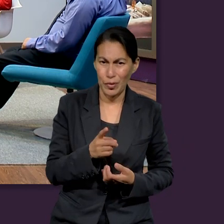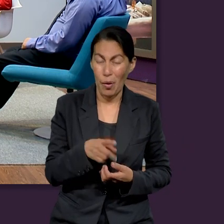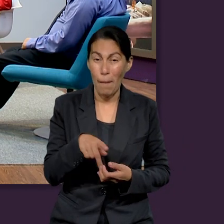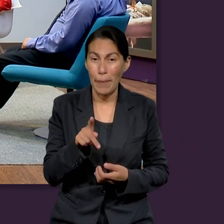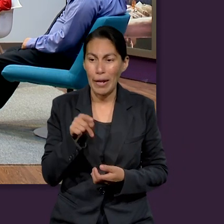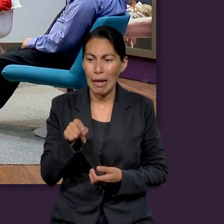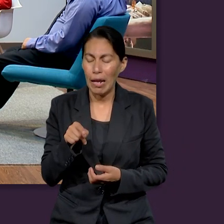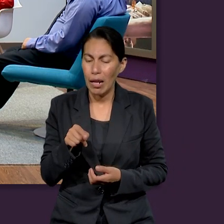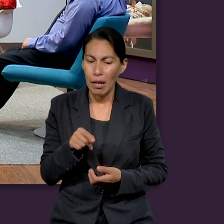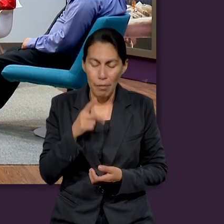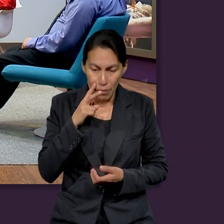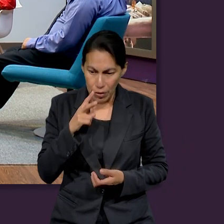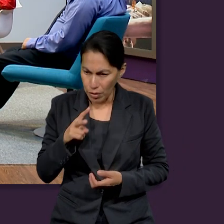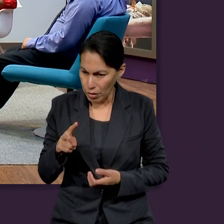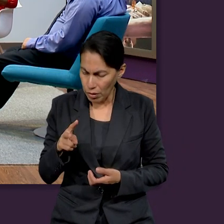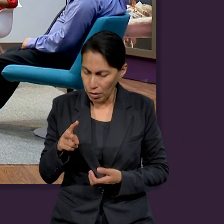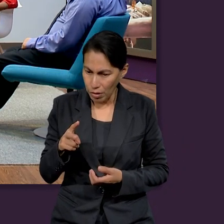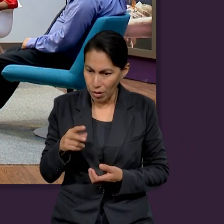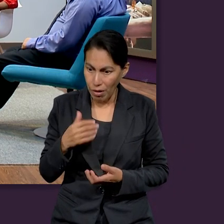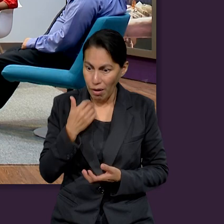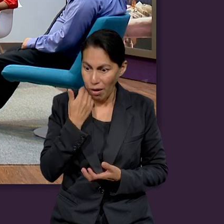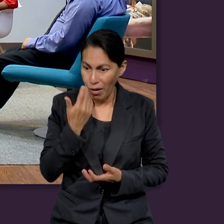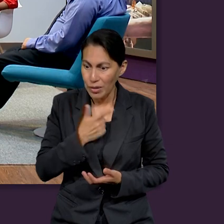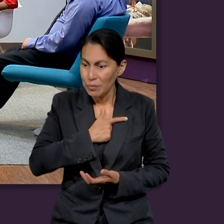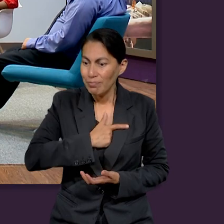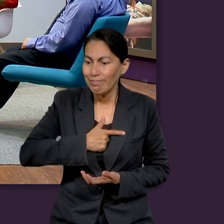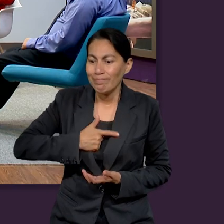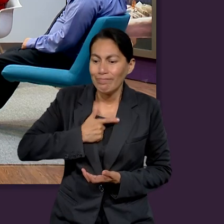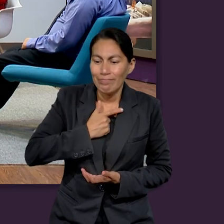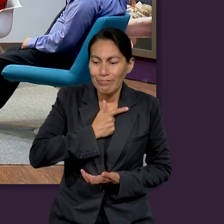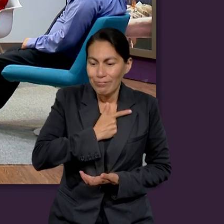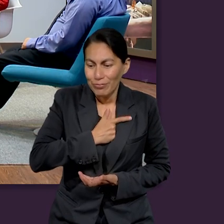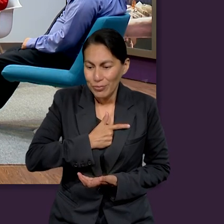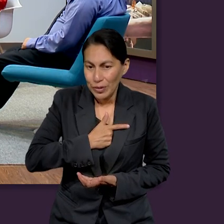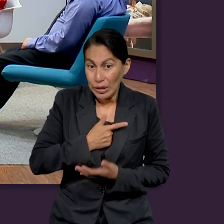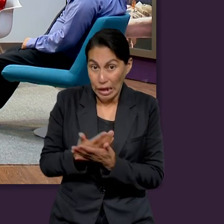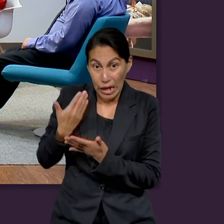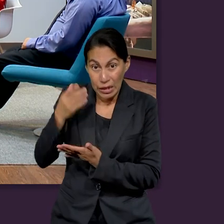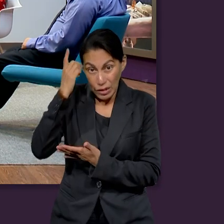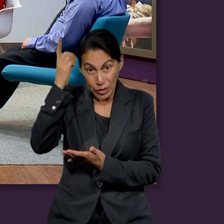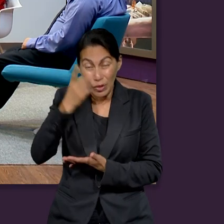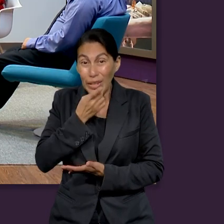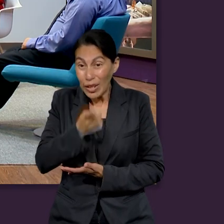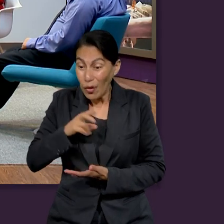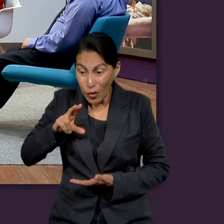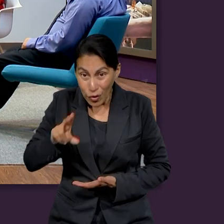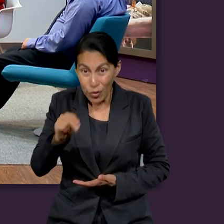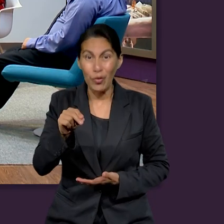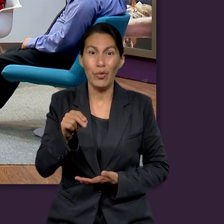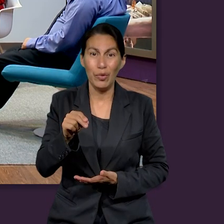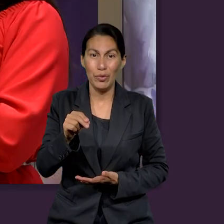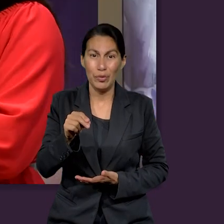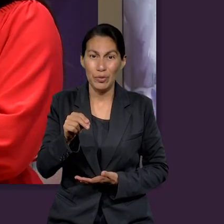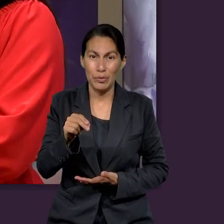manera en que lo hizo, lo codició, claramente Dios ya les había dado una orden que estas cosas de valor las tomaran, sí,